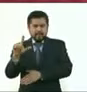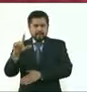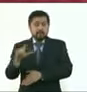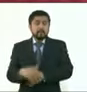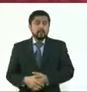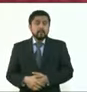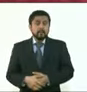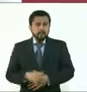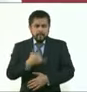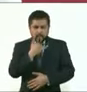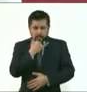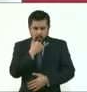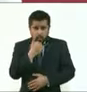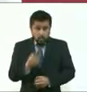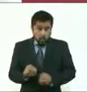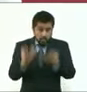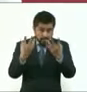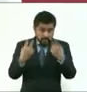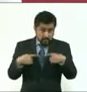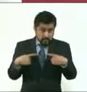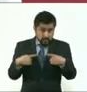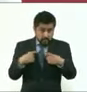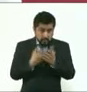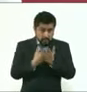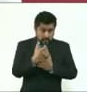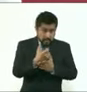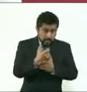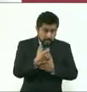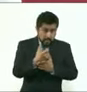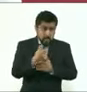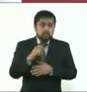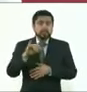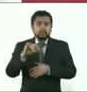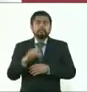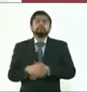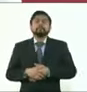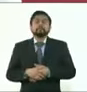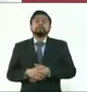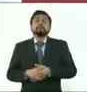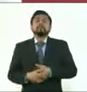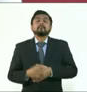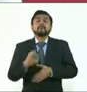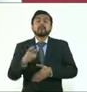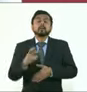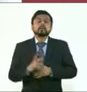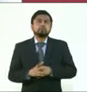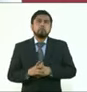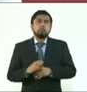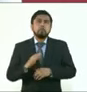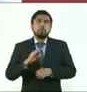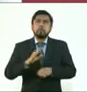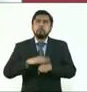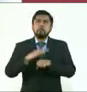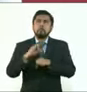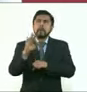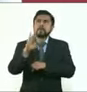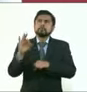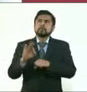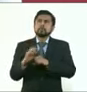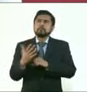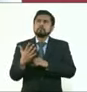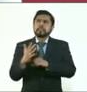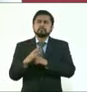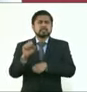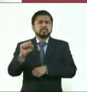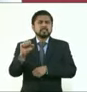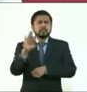Perdón, ¿cuántos contribuyentes es la pregunta? Sí, la mayoría de la gente paga anticipadamente, estamos como en el